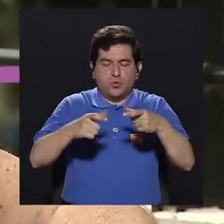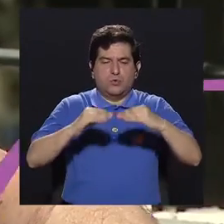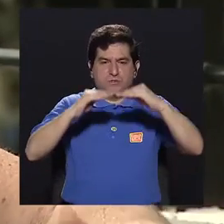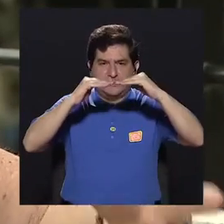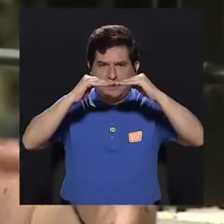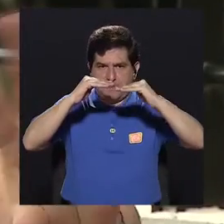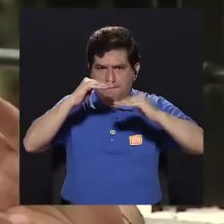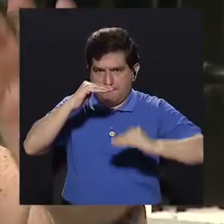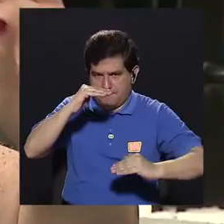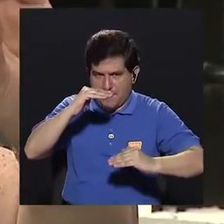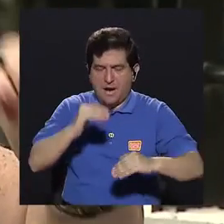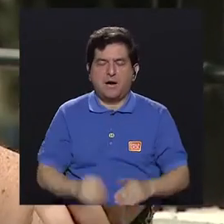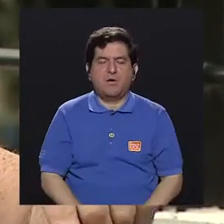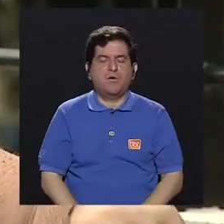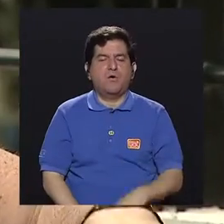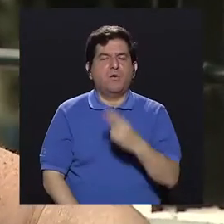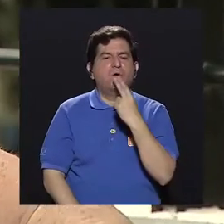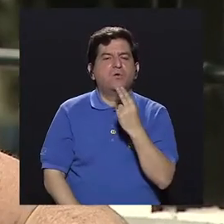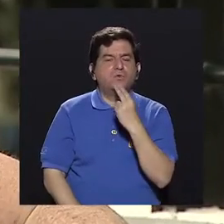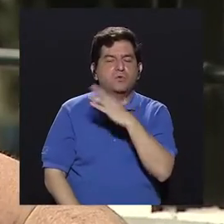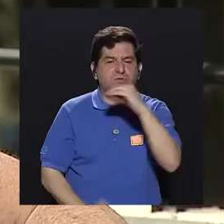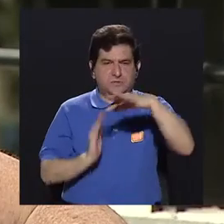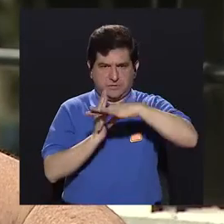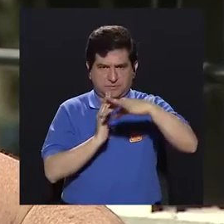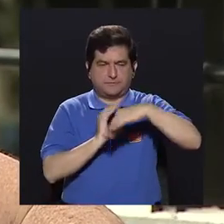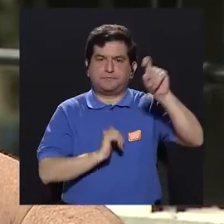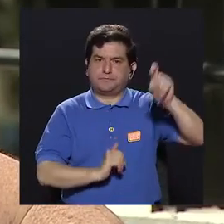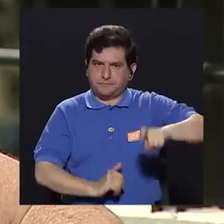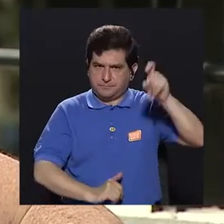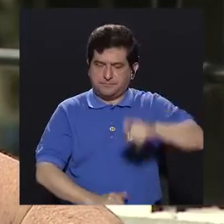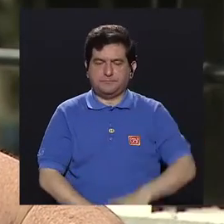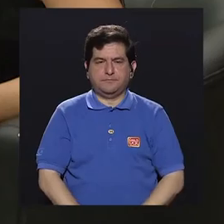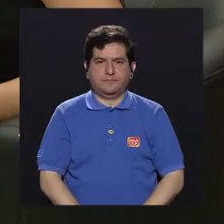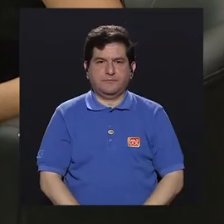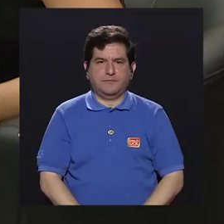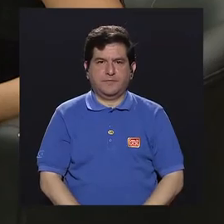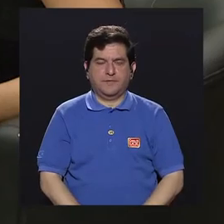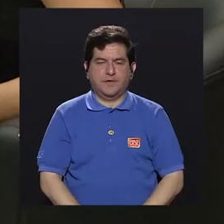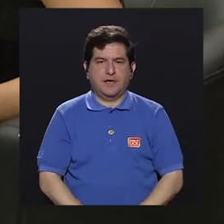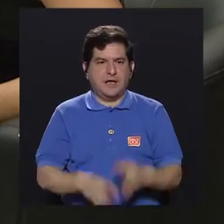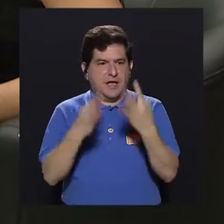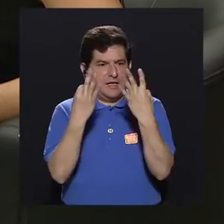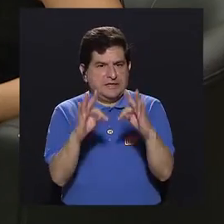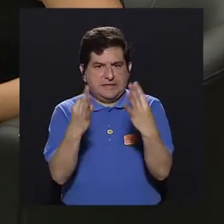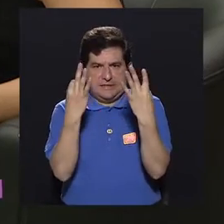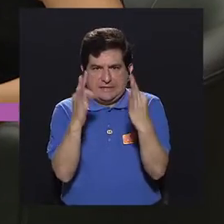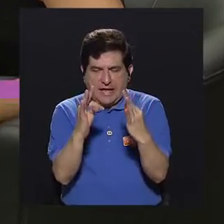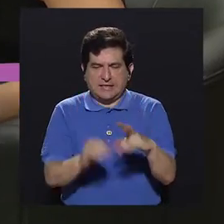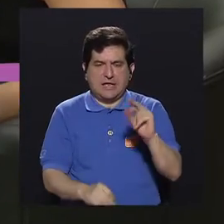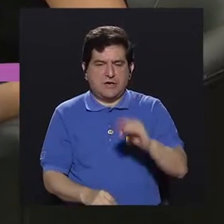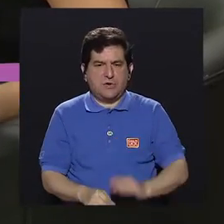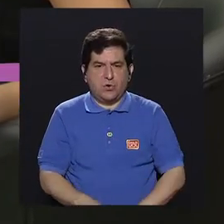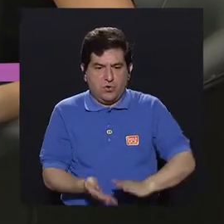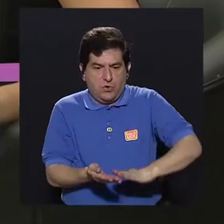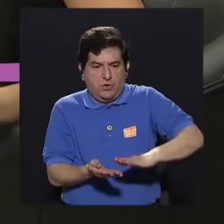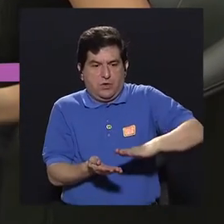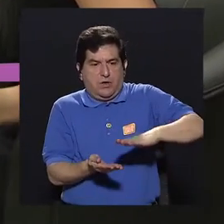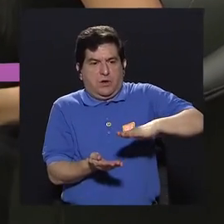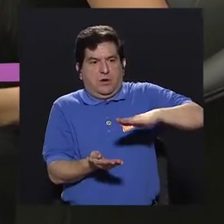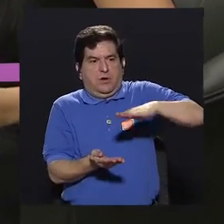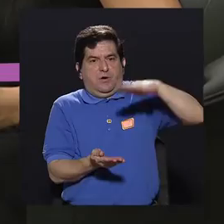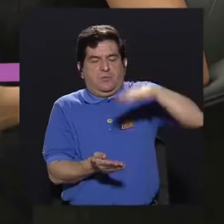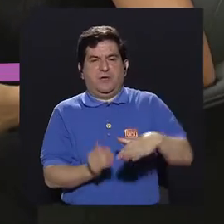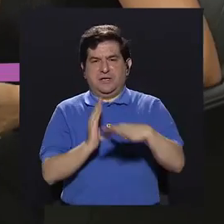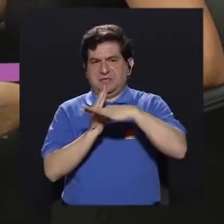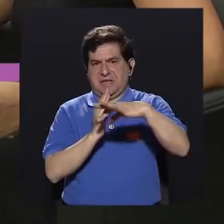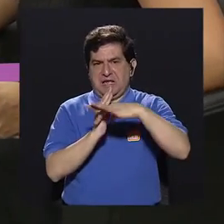bajos en azúcar y en grasa, ¿verdad?, para no estar sobrecargando, ¿verdad?,